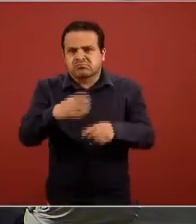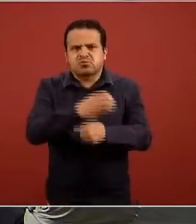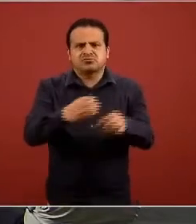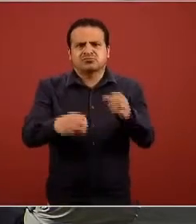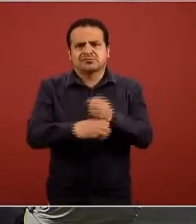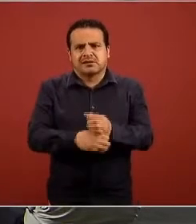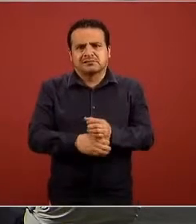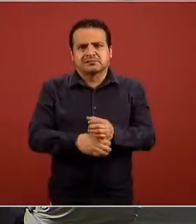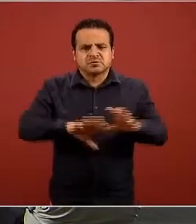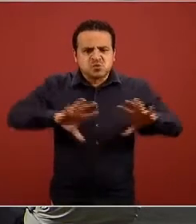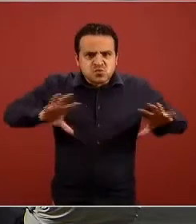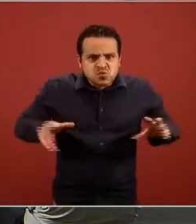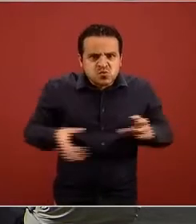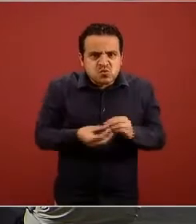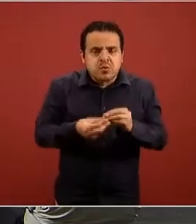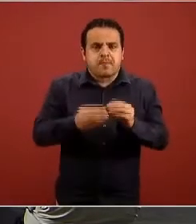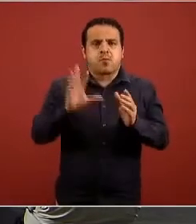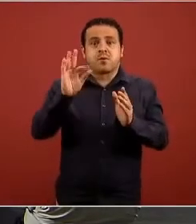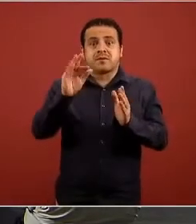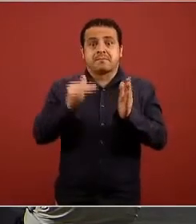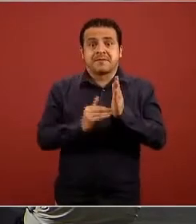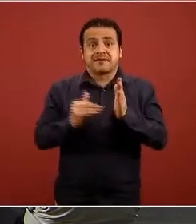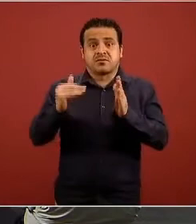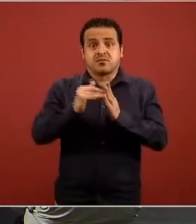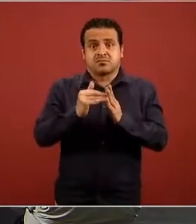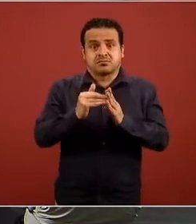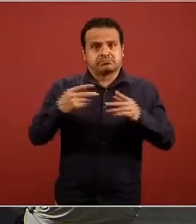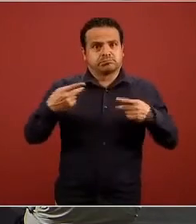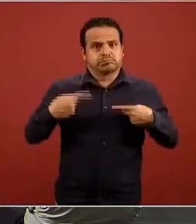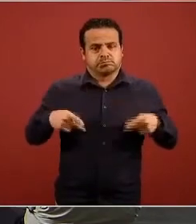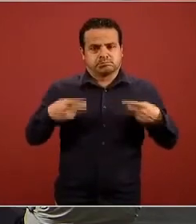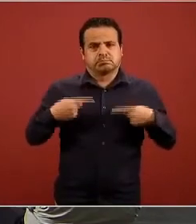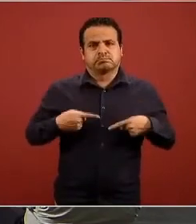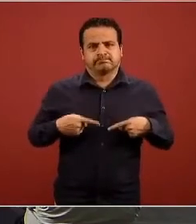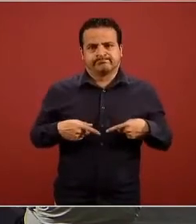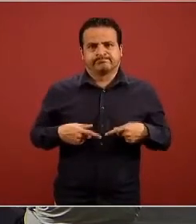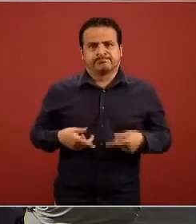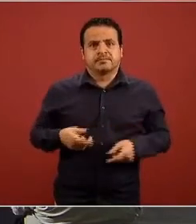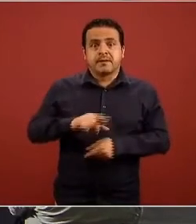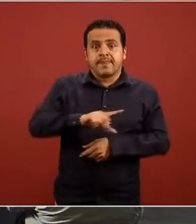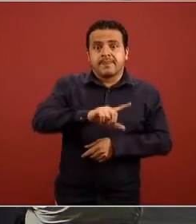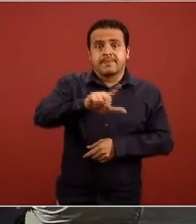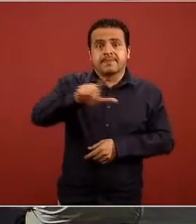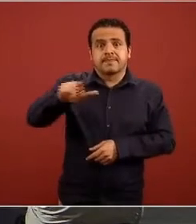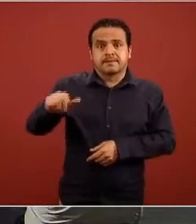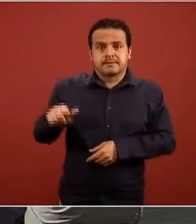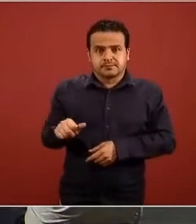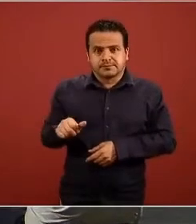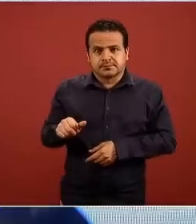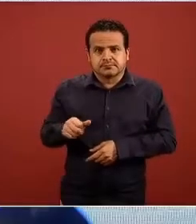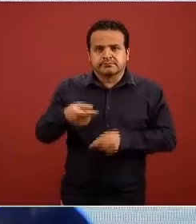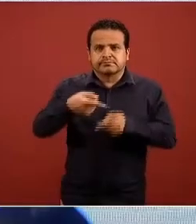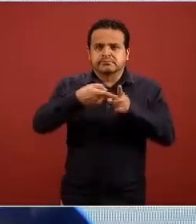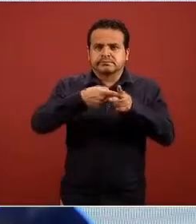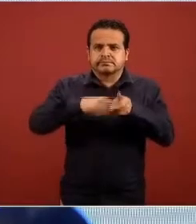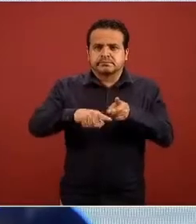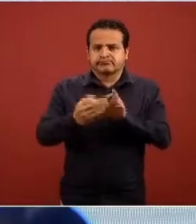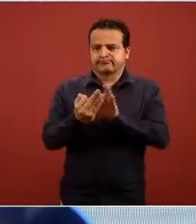posteriormente ahí se decidió que el inicio nacional el inicio de la jornada nacional de sana distancia ocurriría el 23